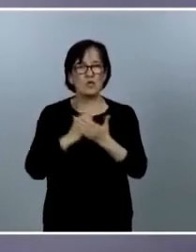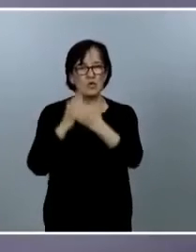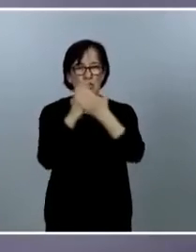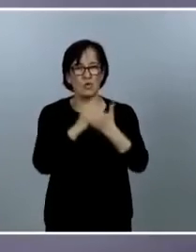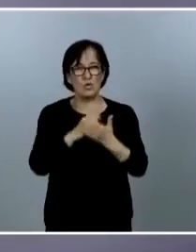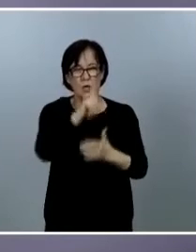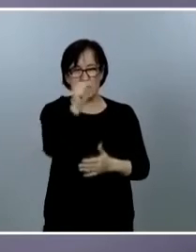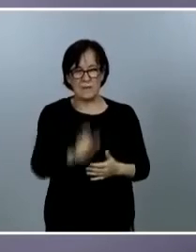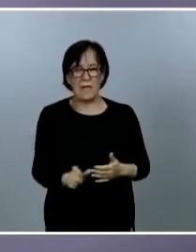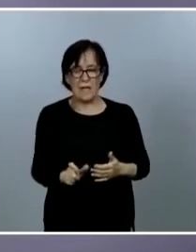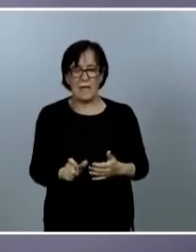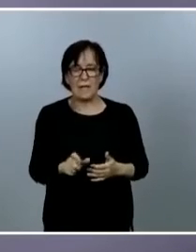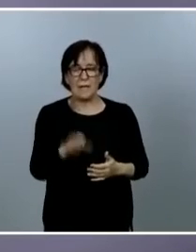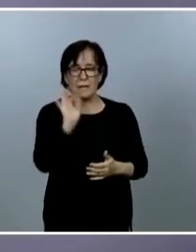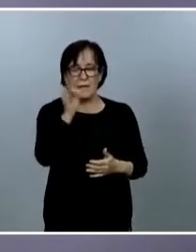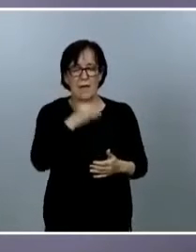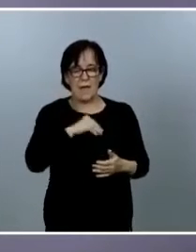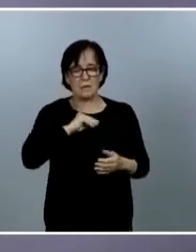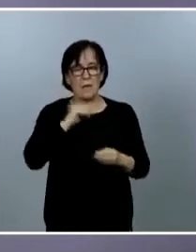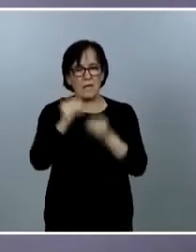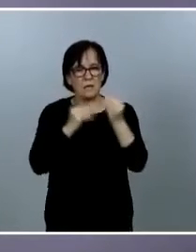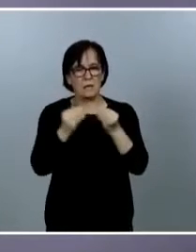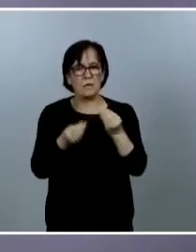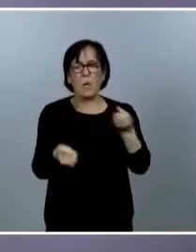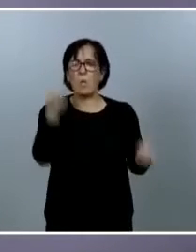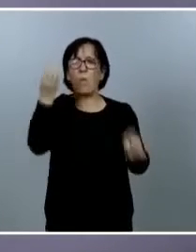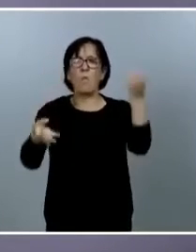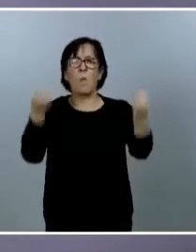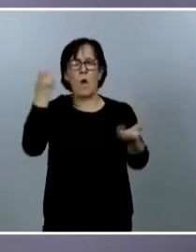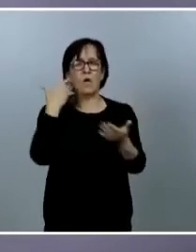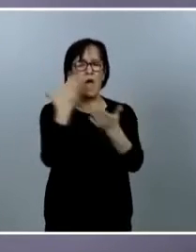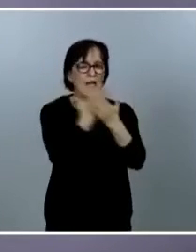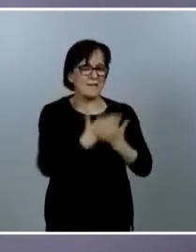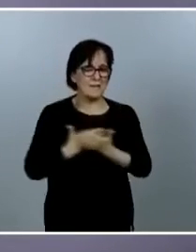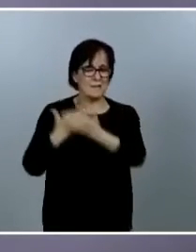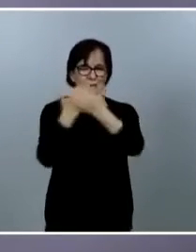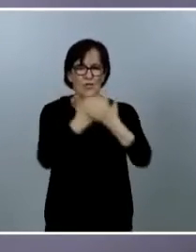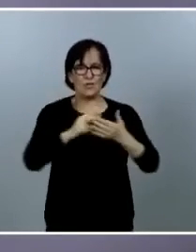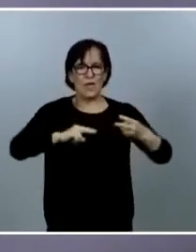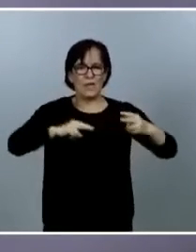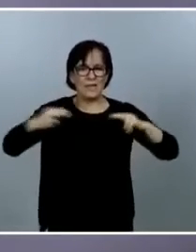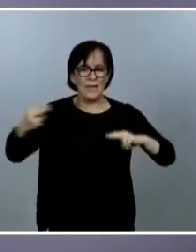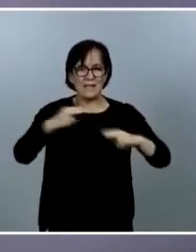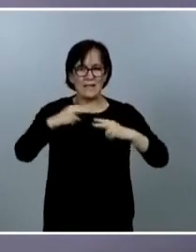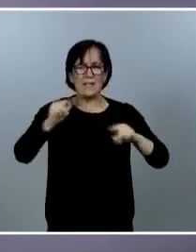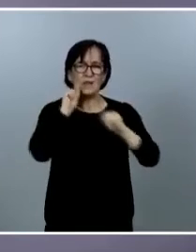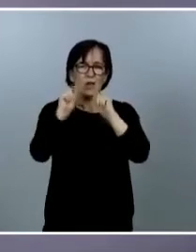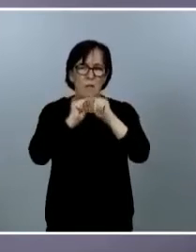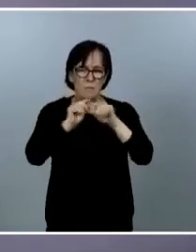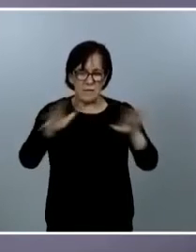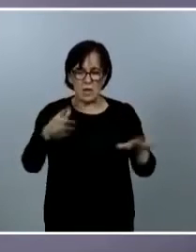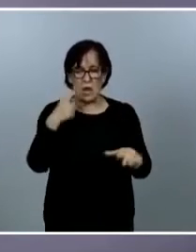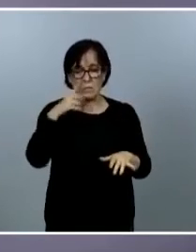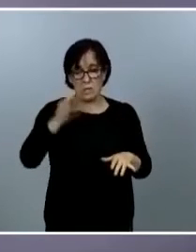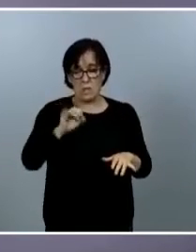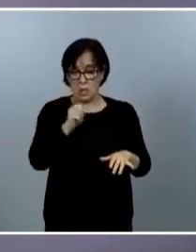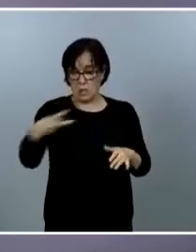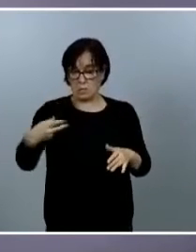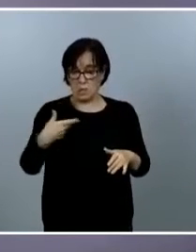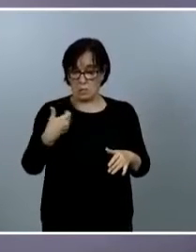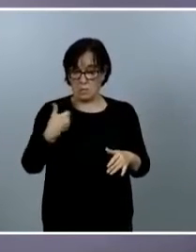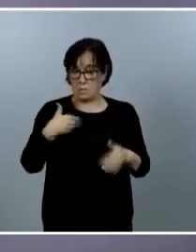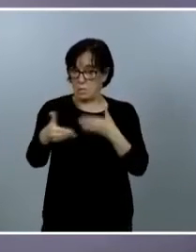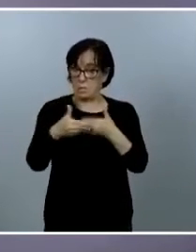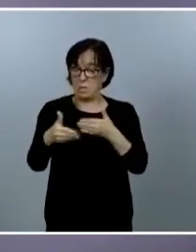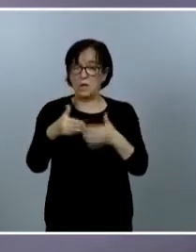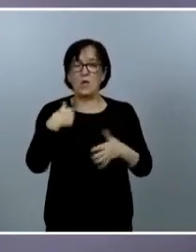que en España se están haciendo ahora mismo muchos estudios genéticos sobre el virus y tendremos los resultados en breve lo cierto es que yo